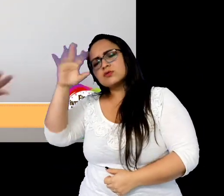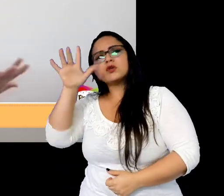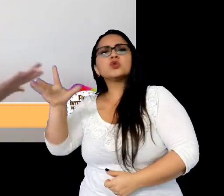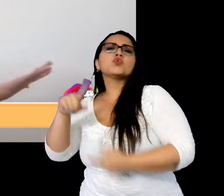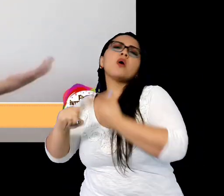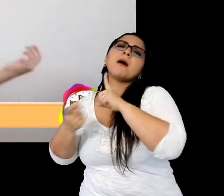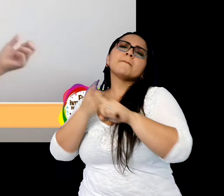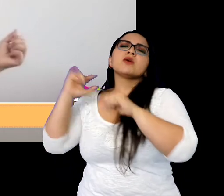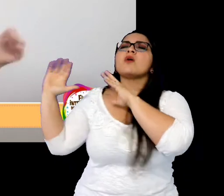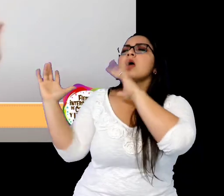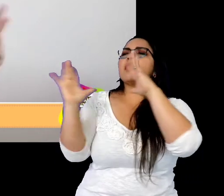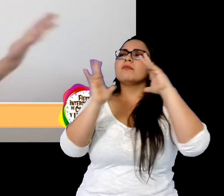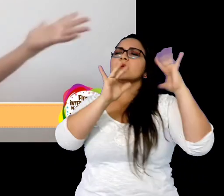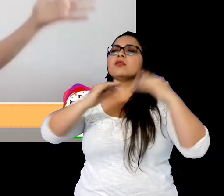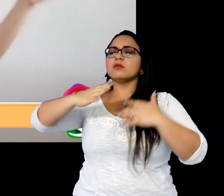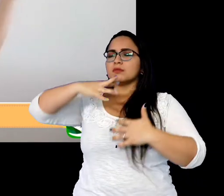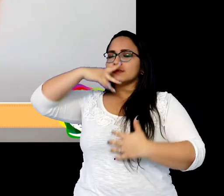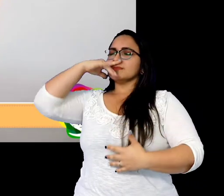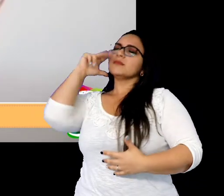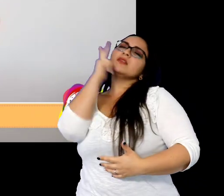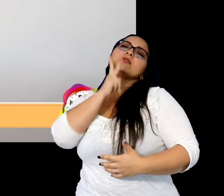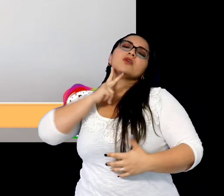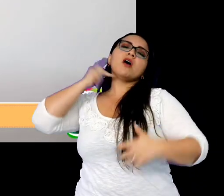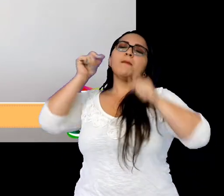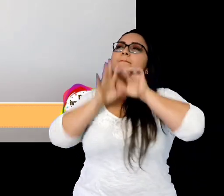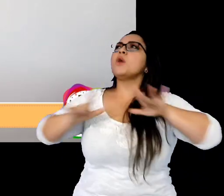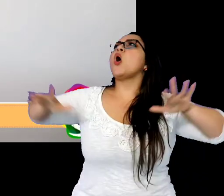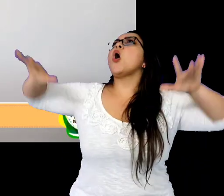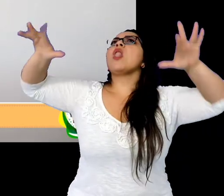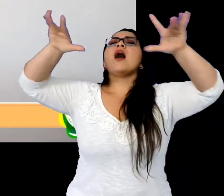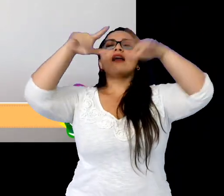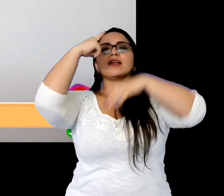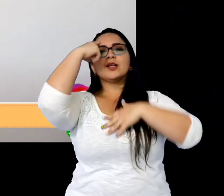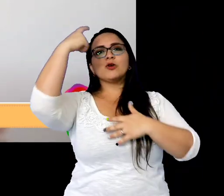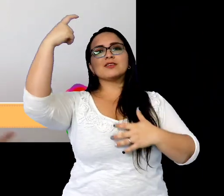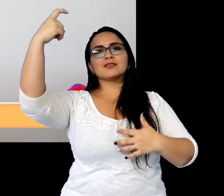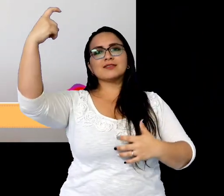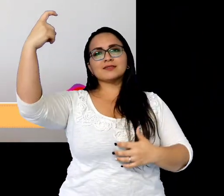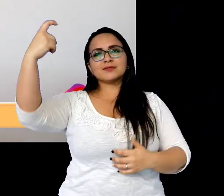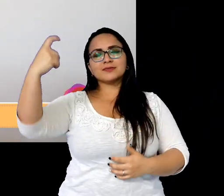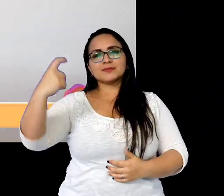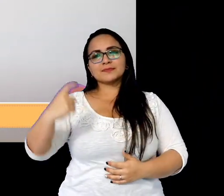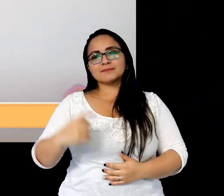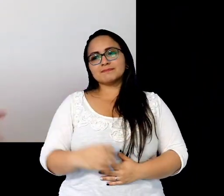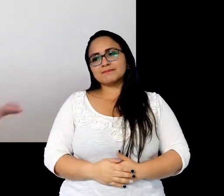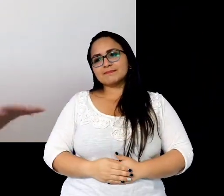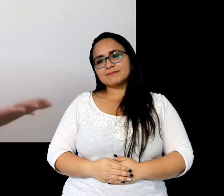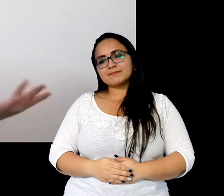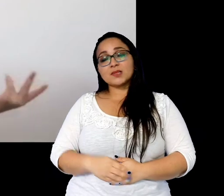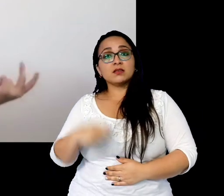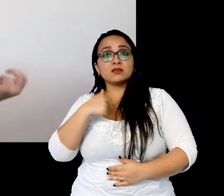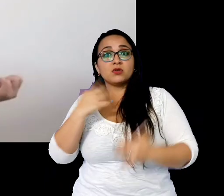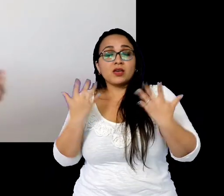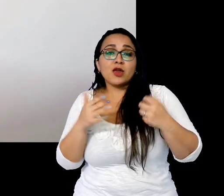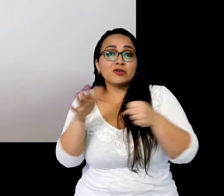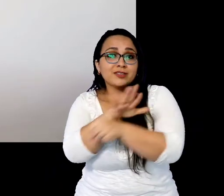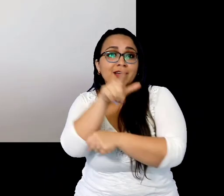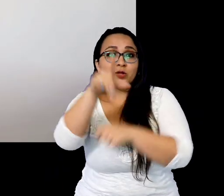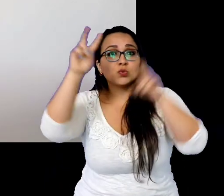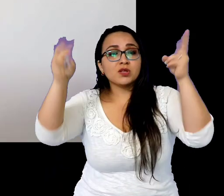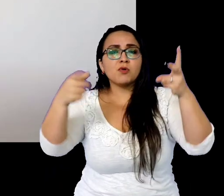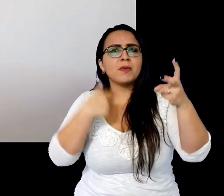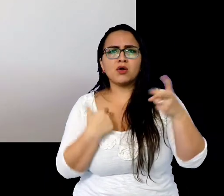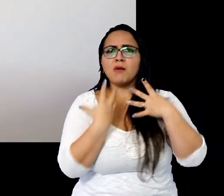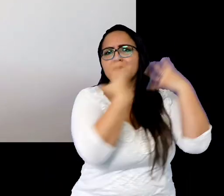que con el aroma de cacao hacen volar los deseos. Ella no llora todo el tiempo, pero vive cantando,